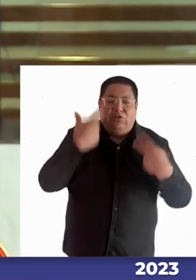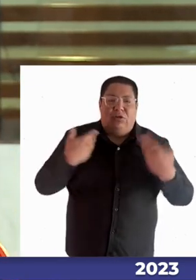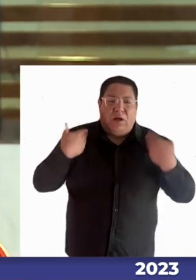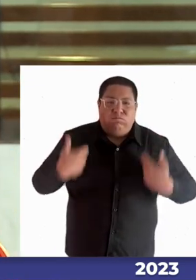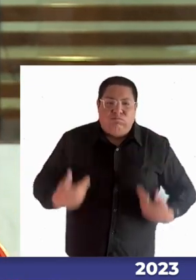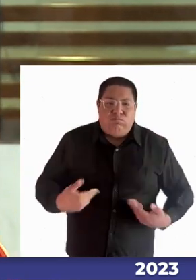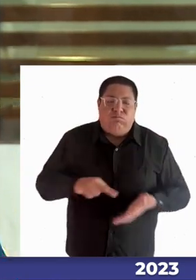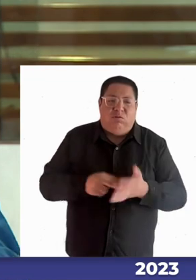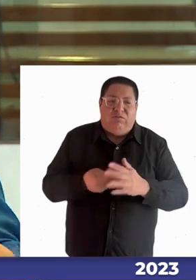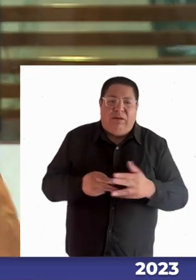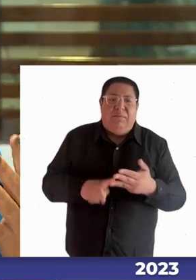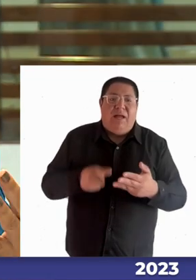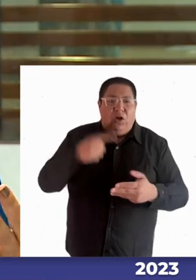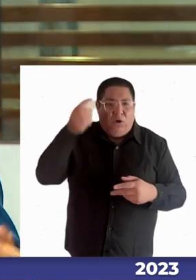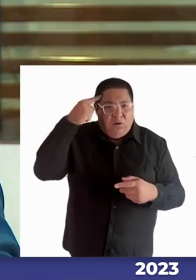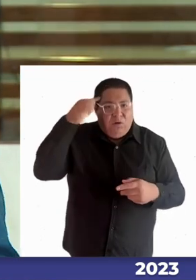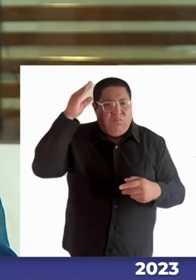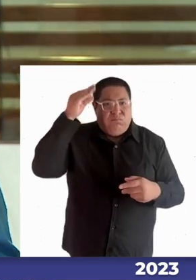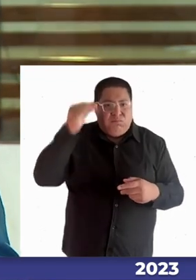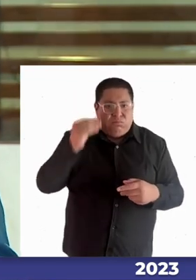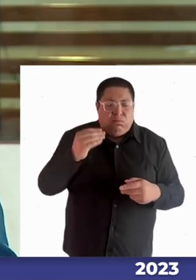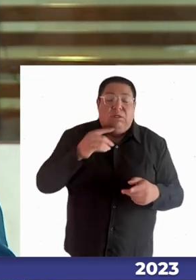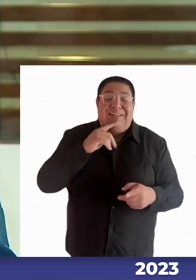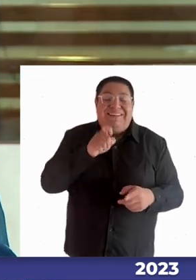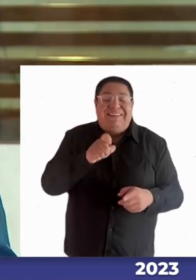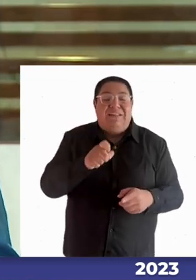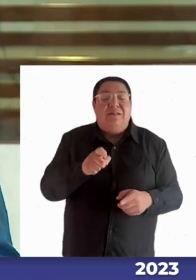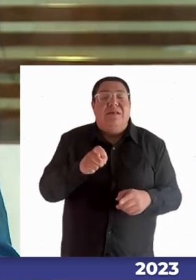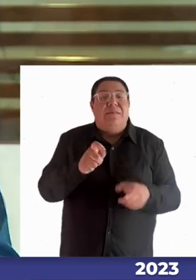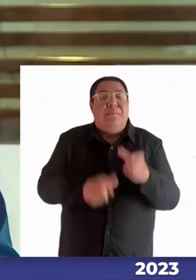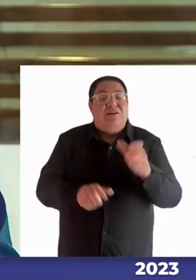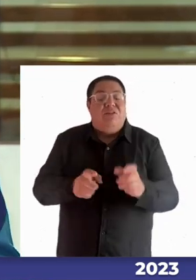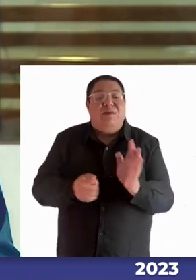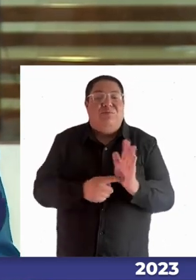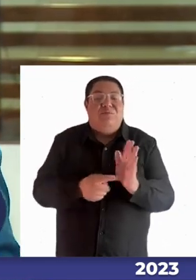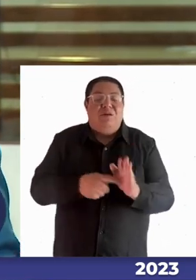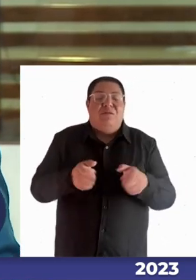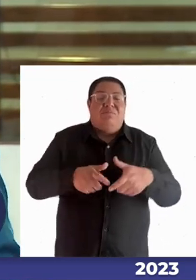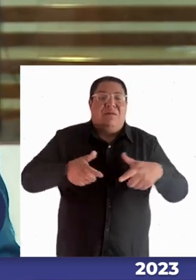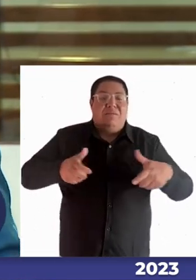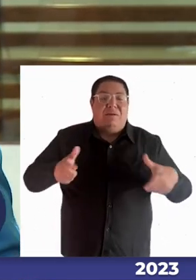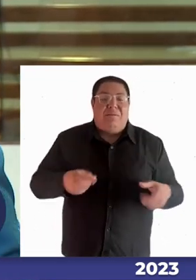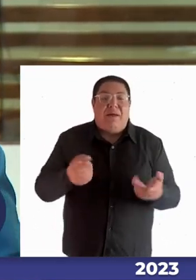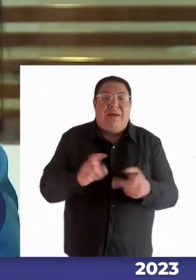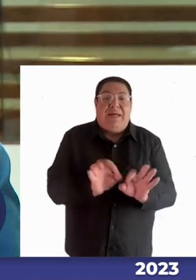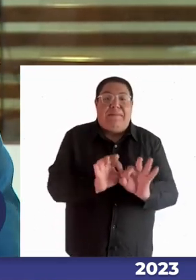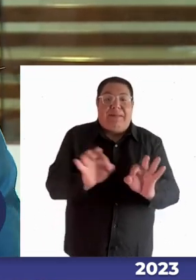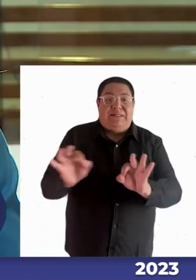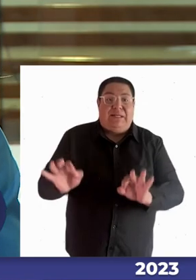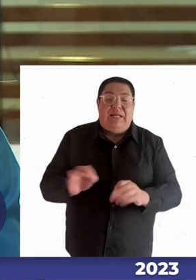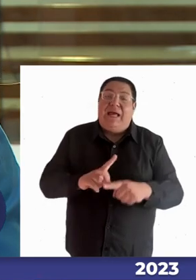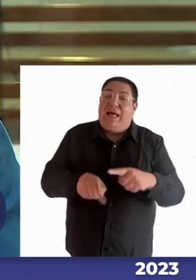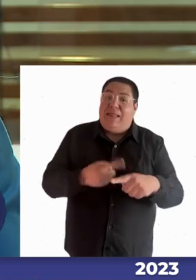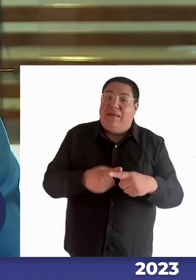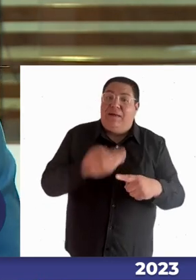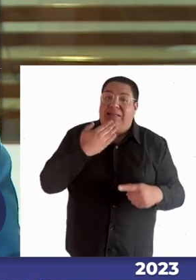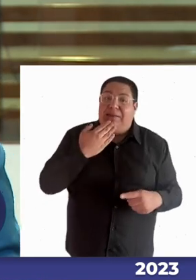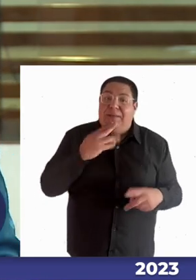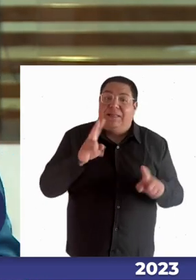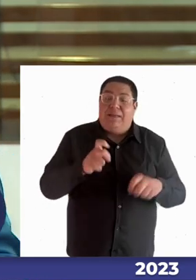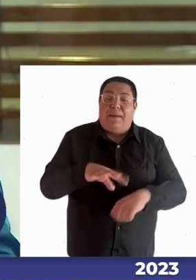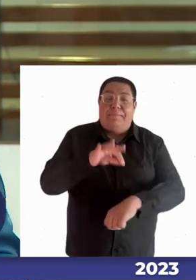senil entonces va aumentando la cantidad de personas con estas necesidades especiales y también los avances de la medicina